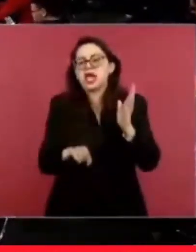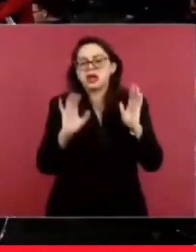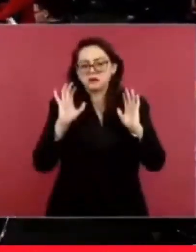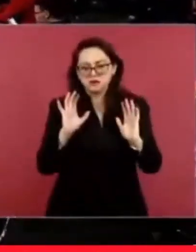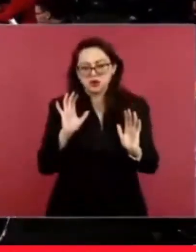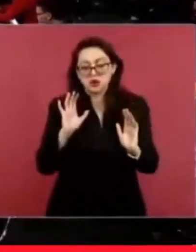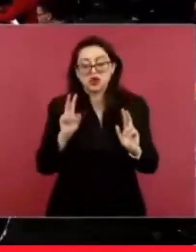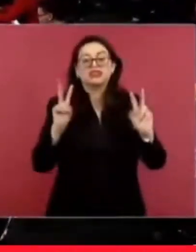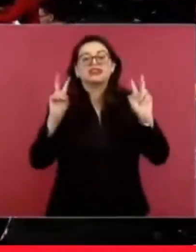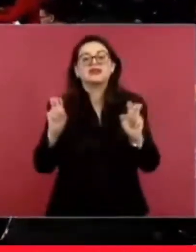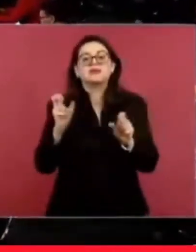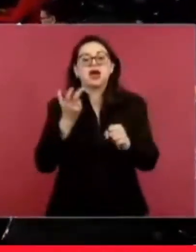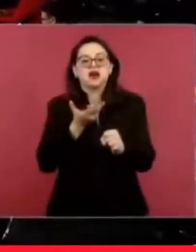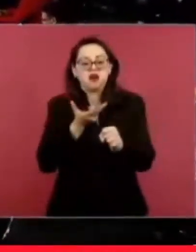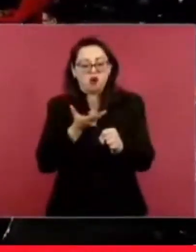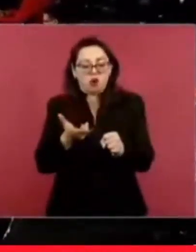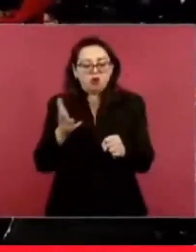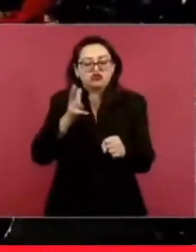¿De cómo